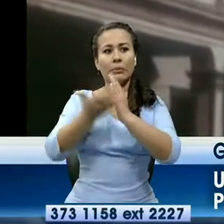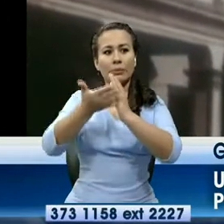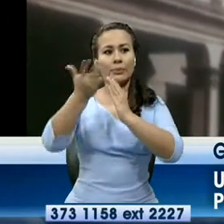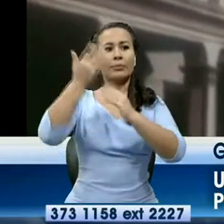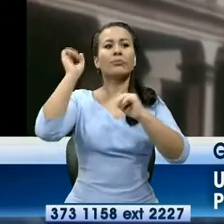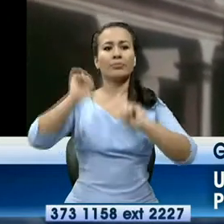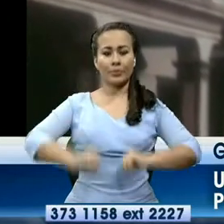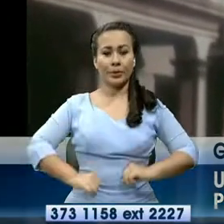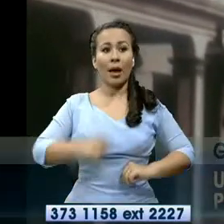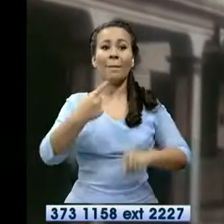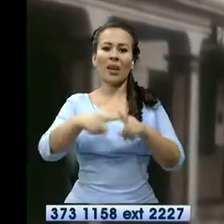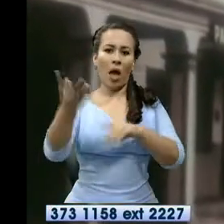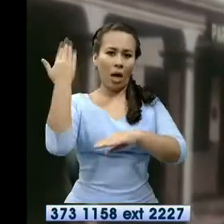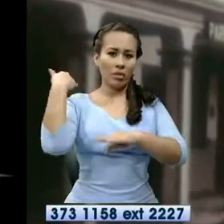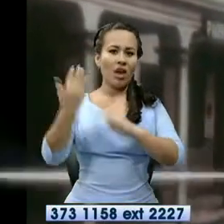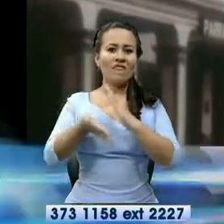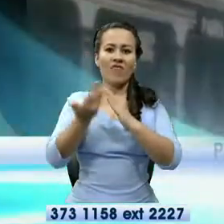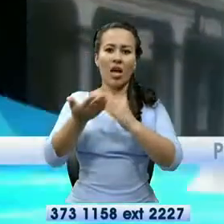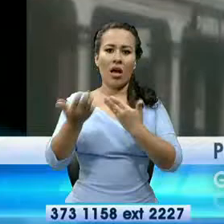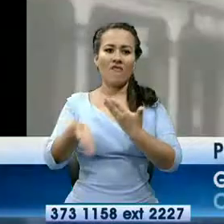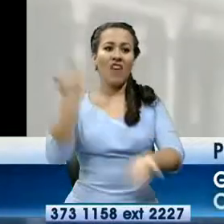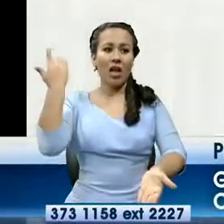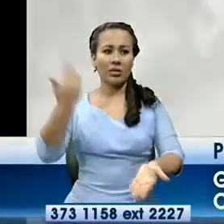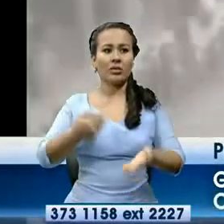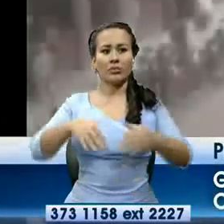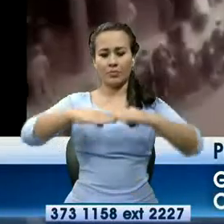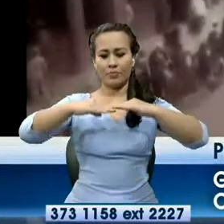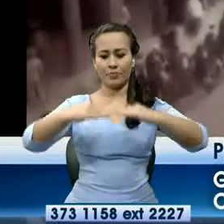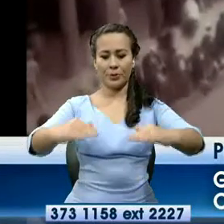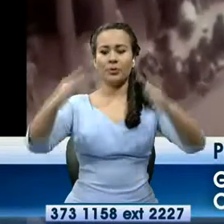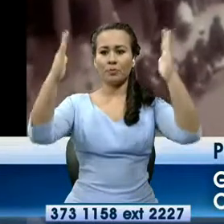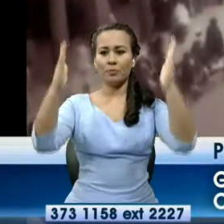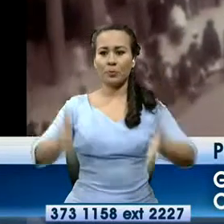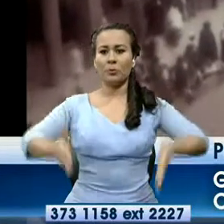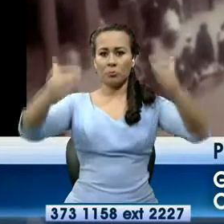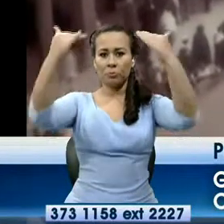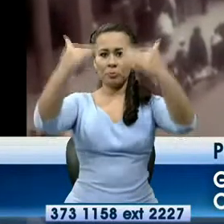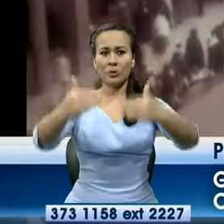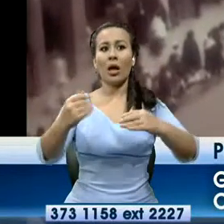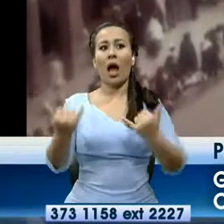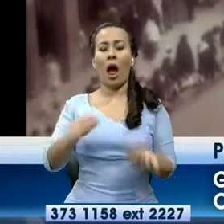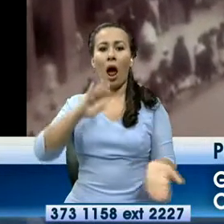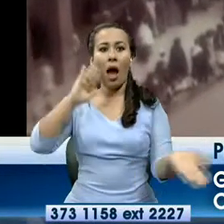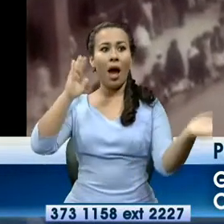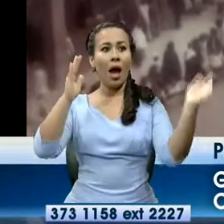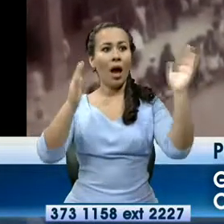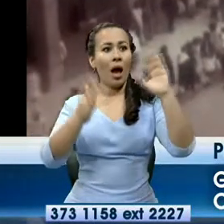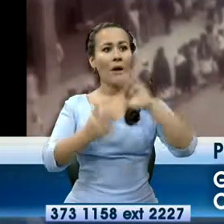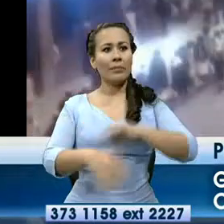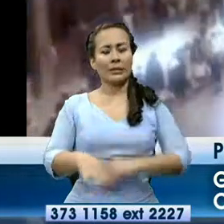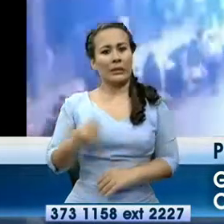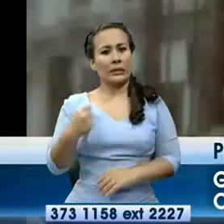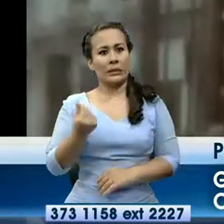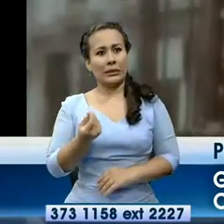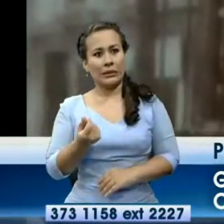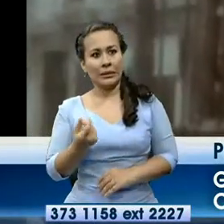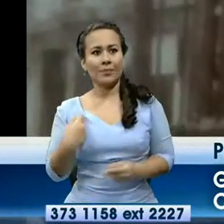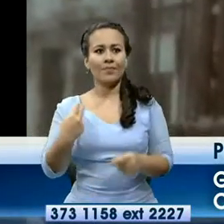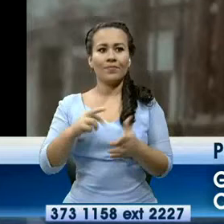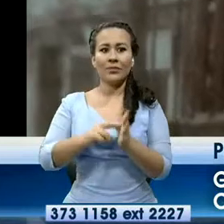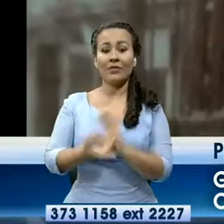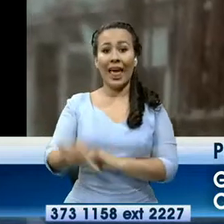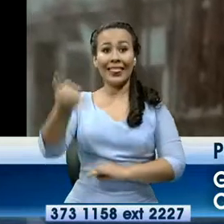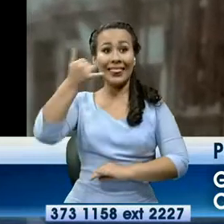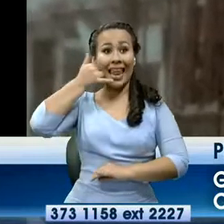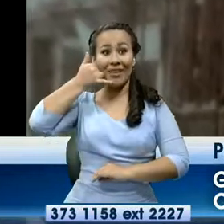registro, Guayaquil se expandía vertiginosamente. Y aún para la época, la modernidad tenía su cuota con la dotación de